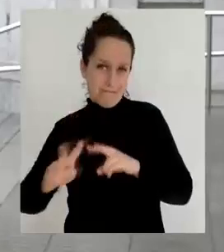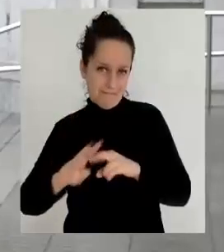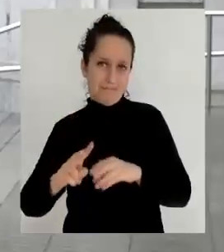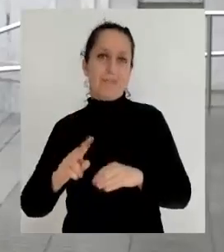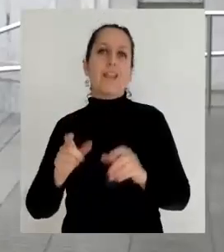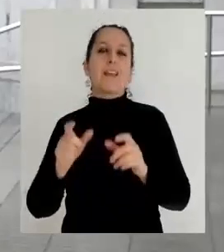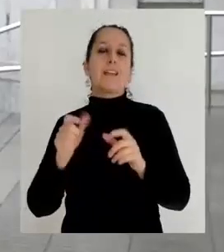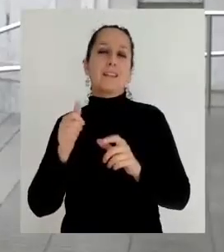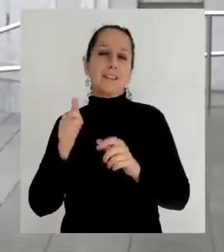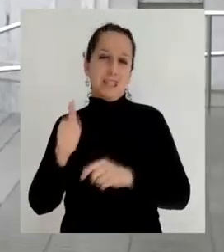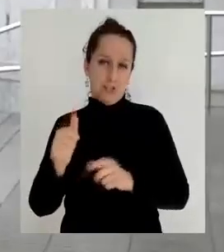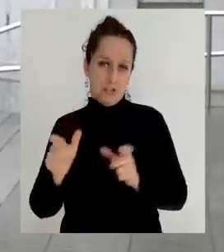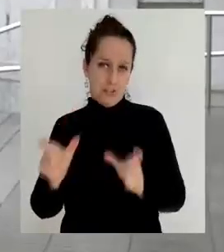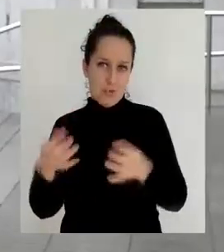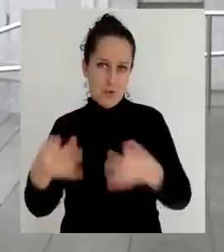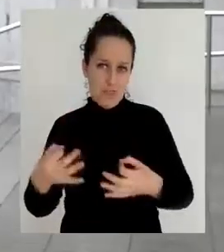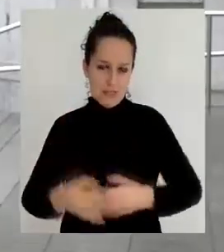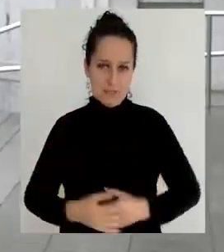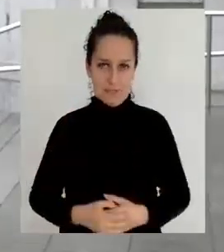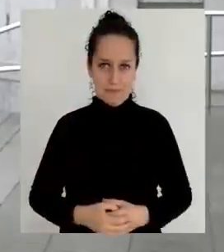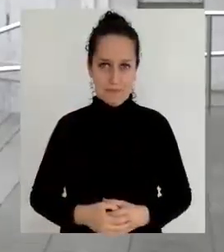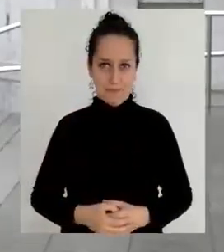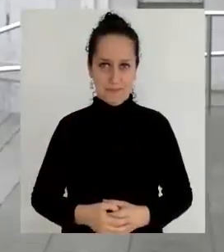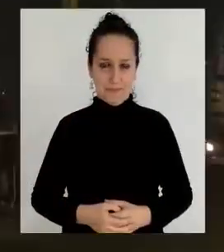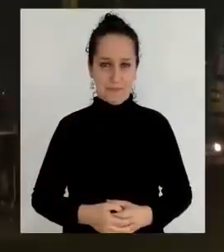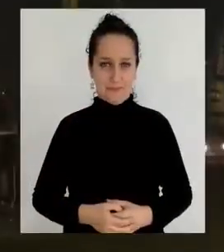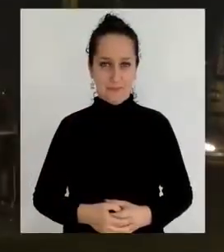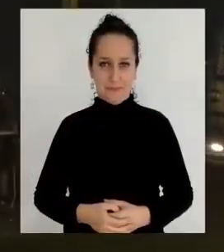la Dirección de Seguridad del Municipio Penquista.